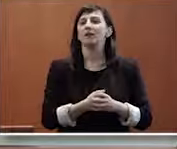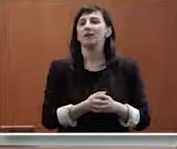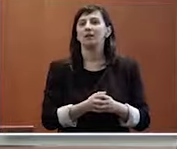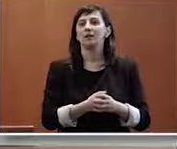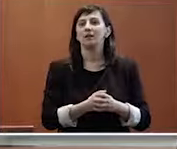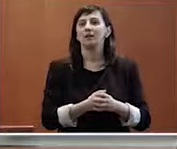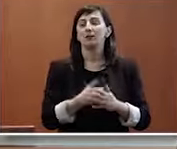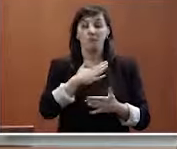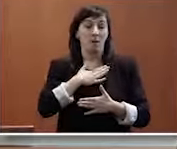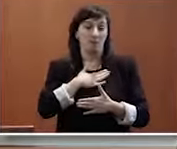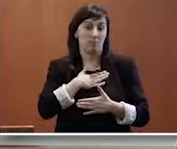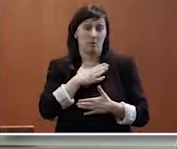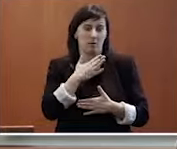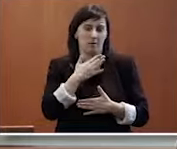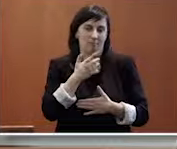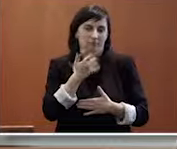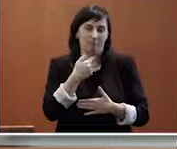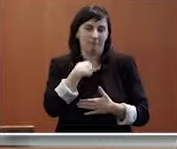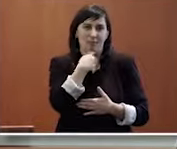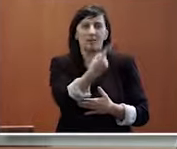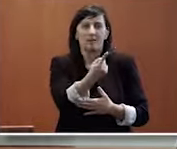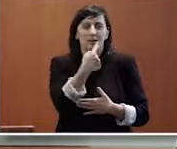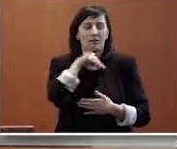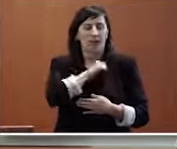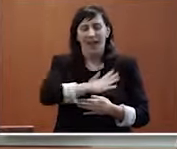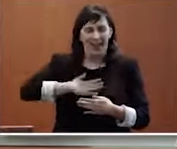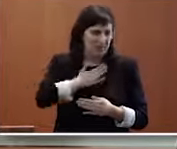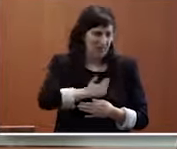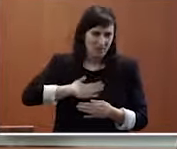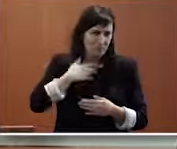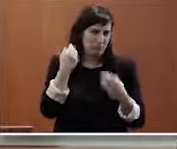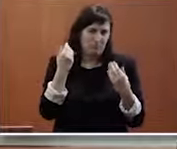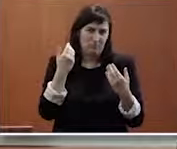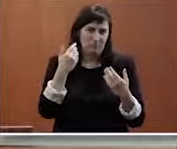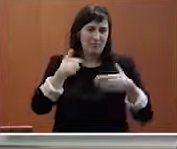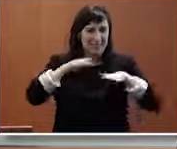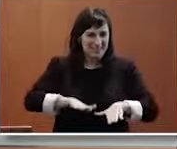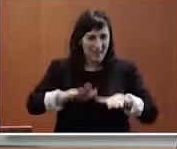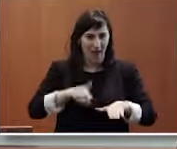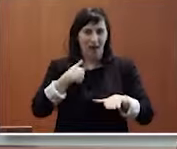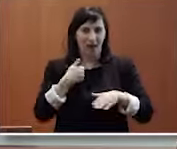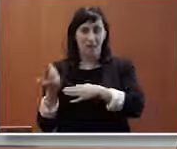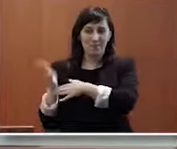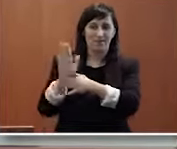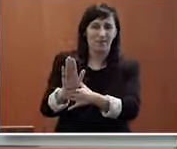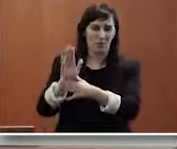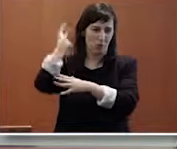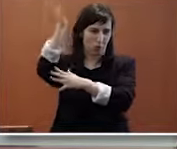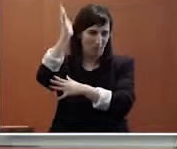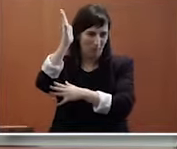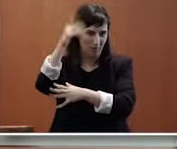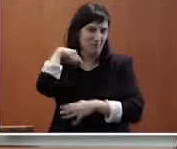Para mí, de momento, decir que es gratísimo estar aquí presentando esta conferencia